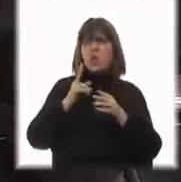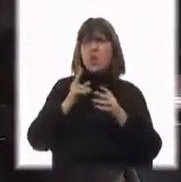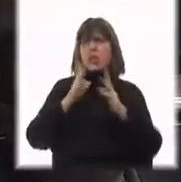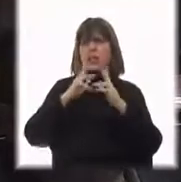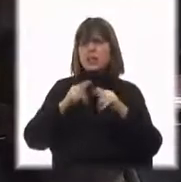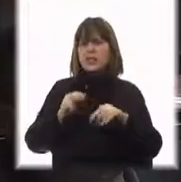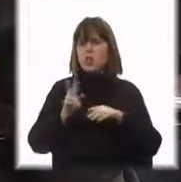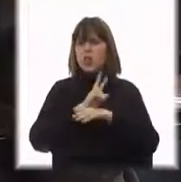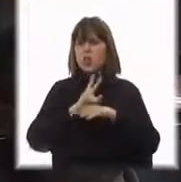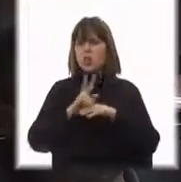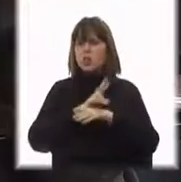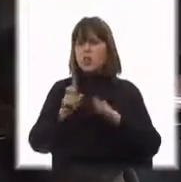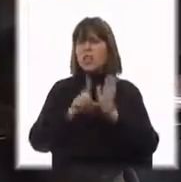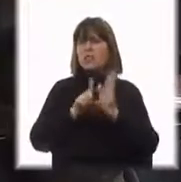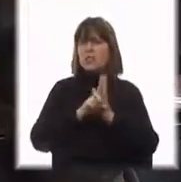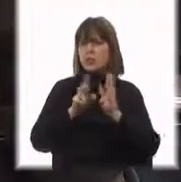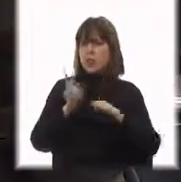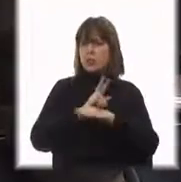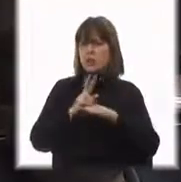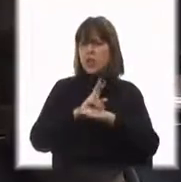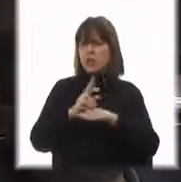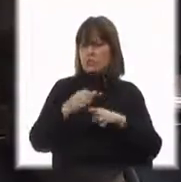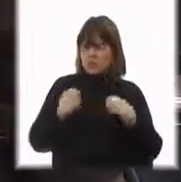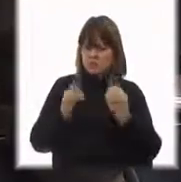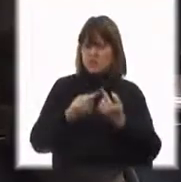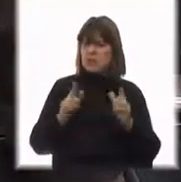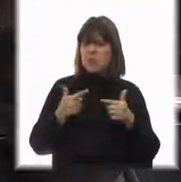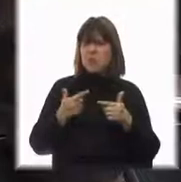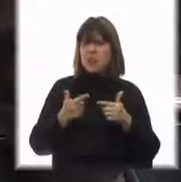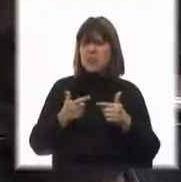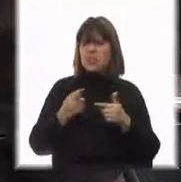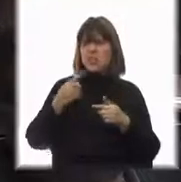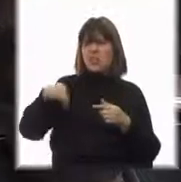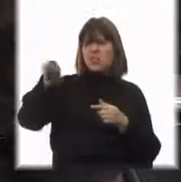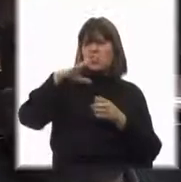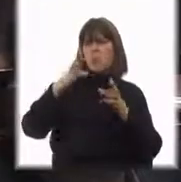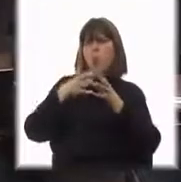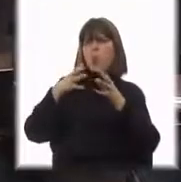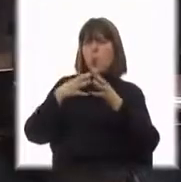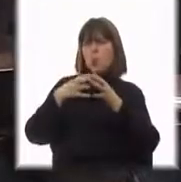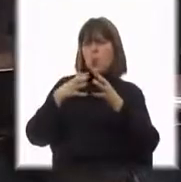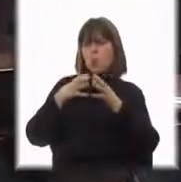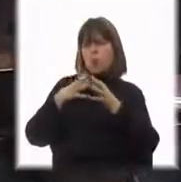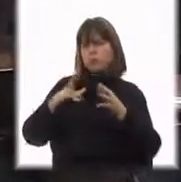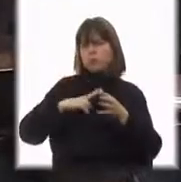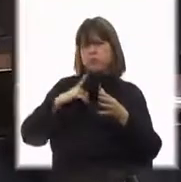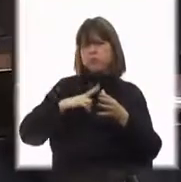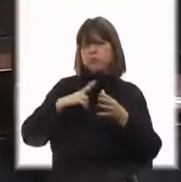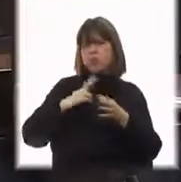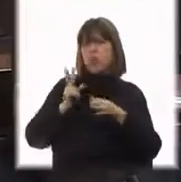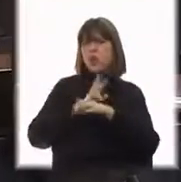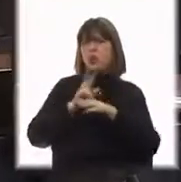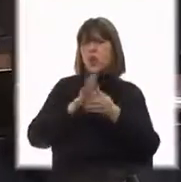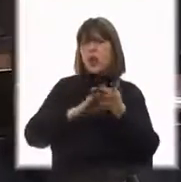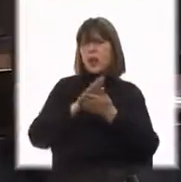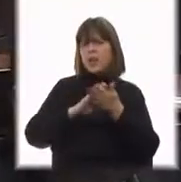tienen legitimación para controlarnos. Porque ellos pertenecen a un grupo humano, a un tipo humano que no controlan a